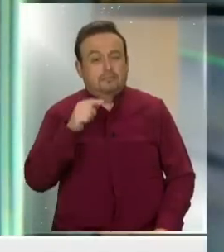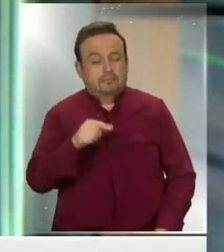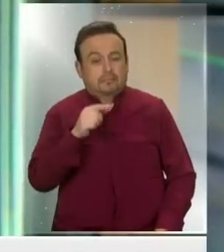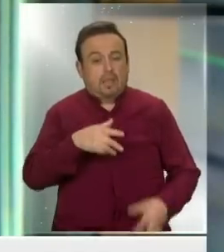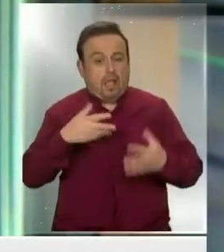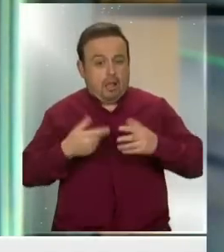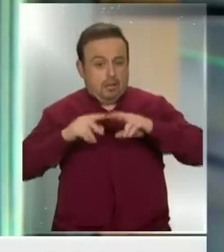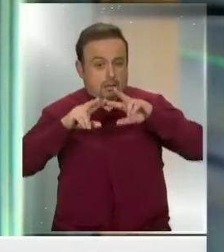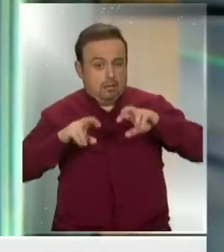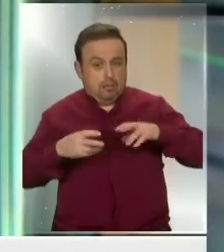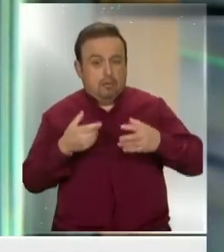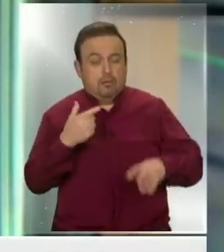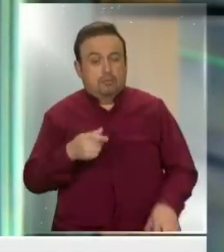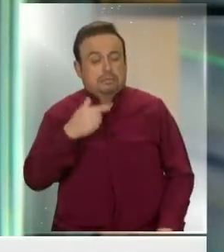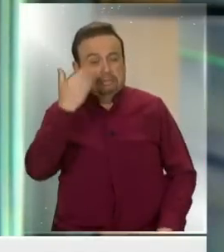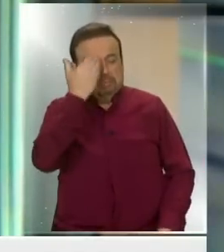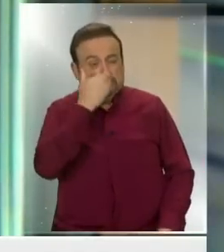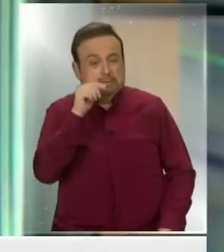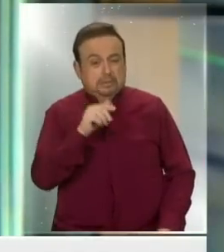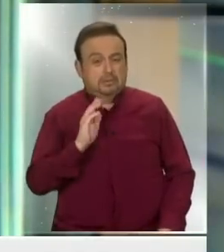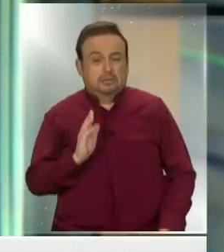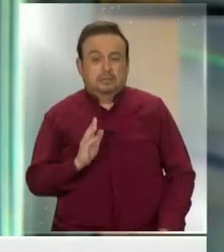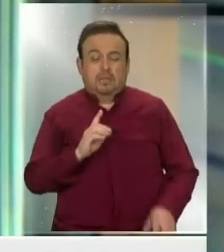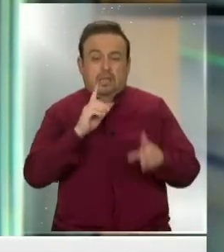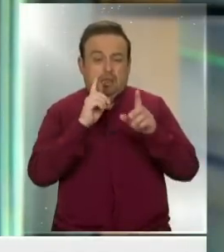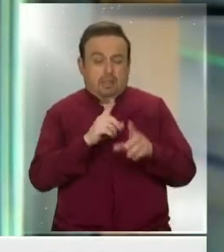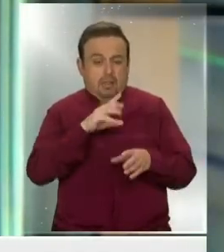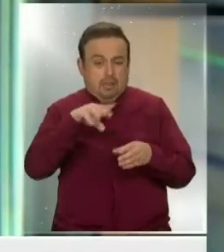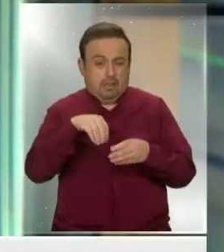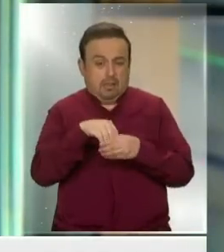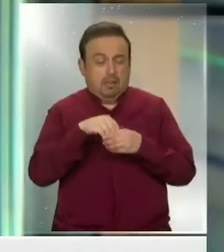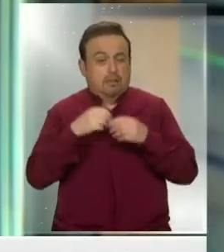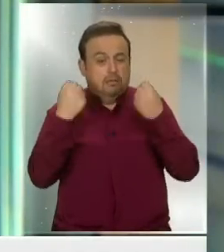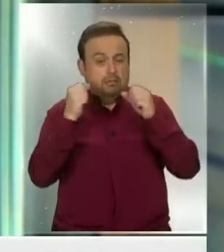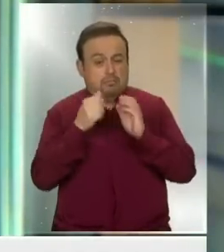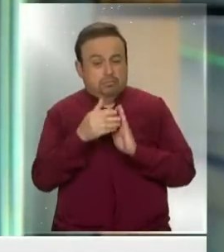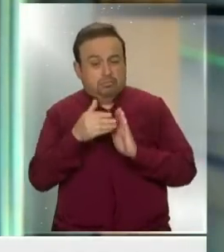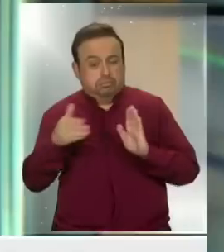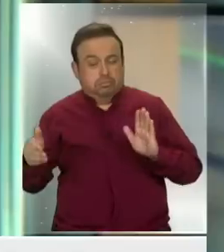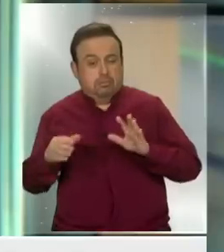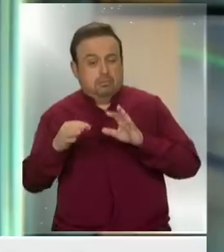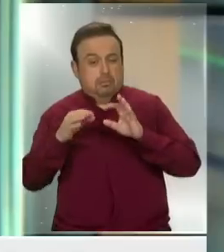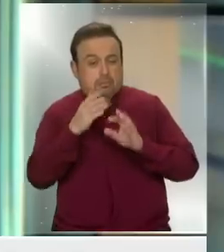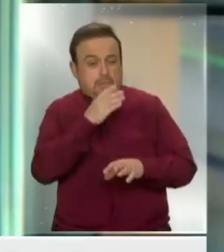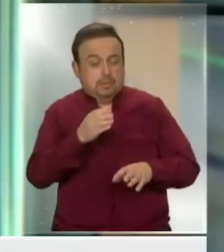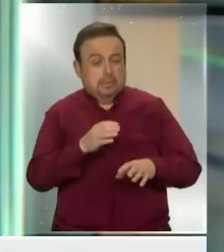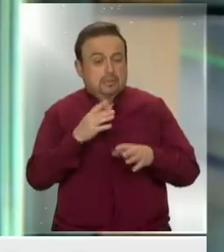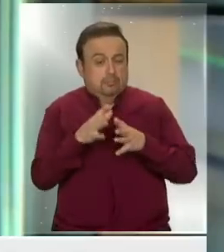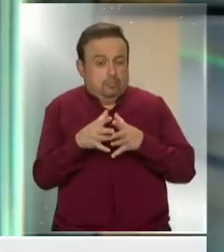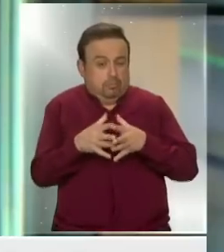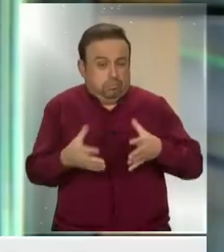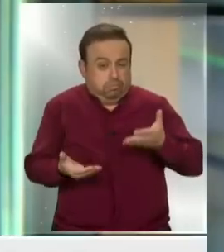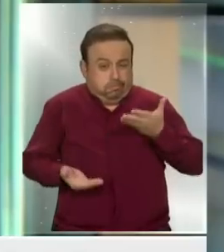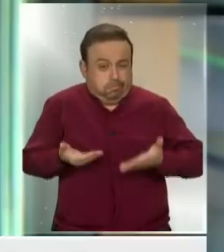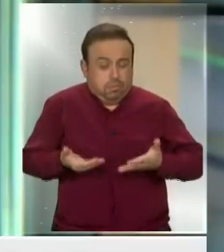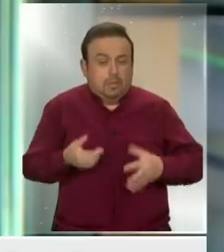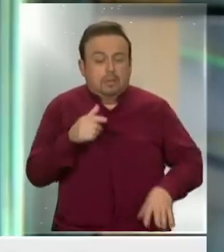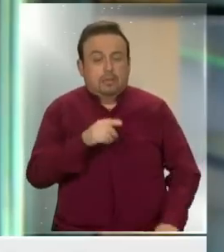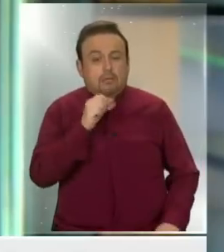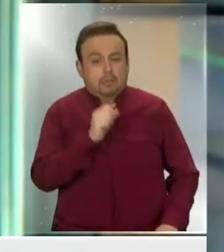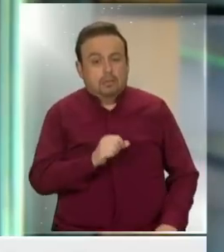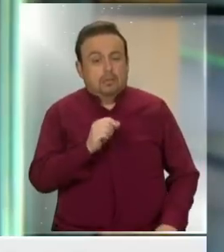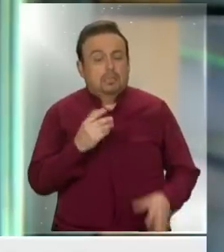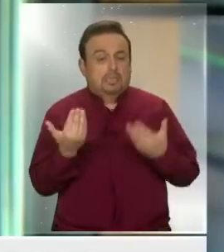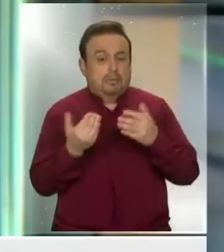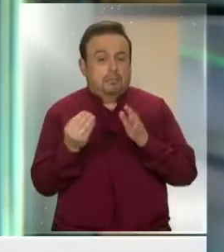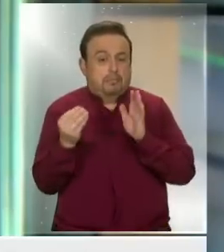investigando, sin duda va a ser una preocupación también, va a tener que incluirse en los ensayos clínicos a personas específicamente que sufran de obesidad, para ver si es que se